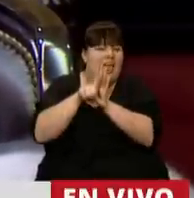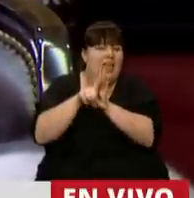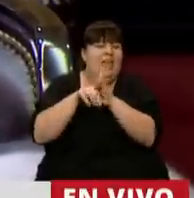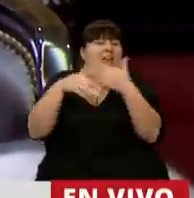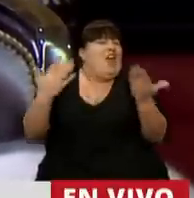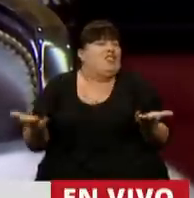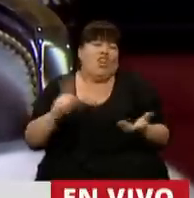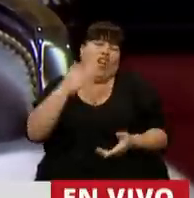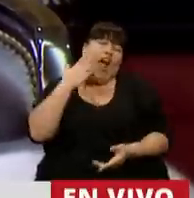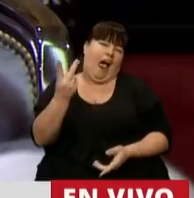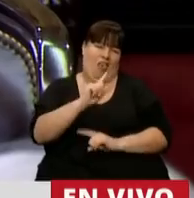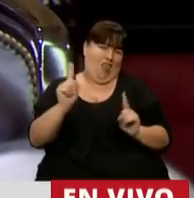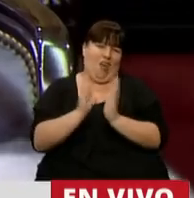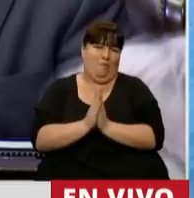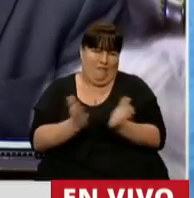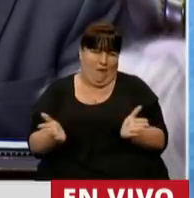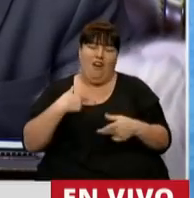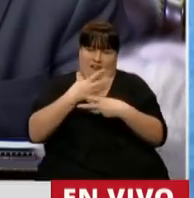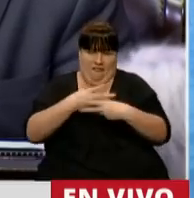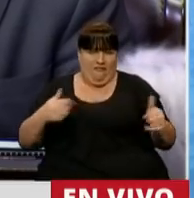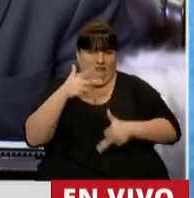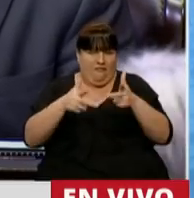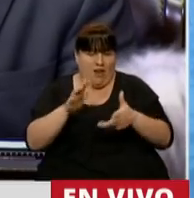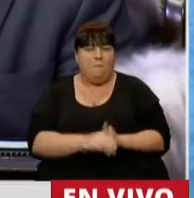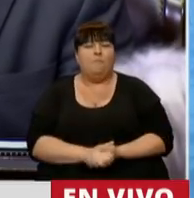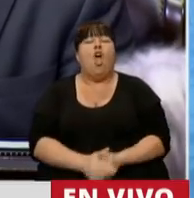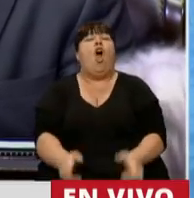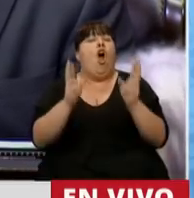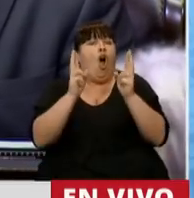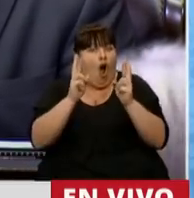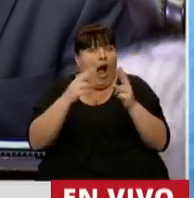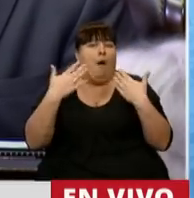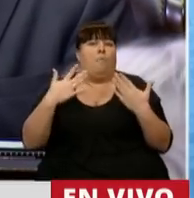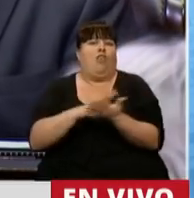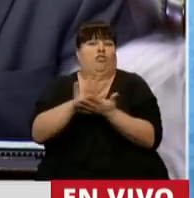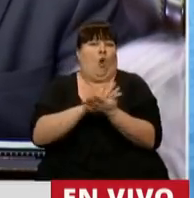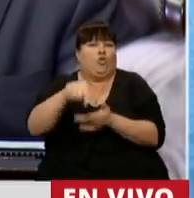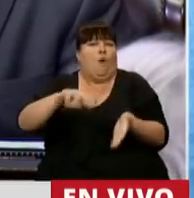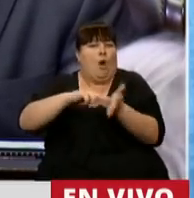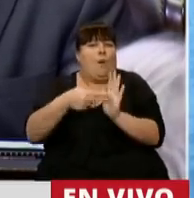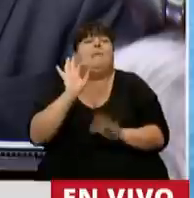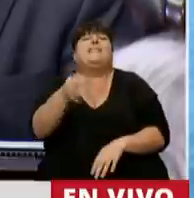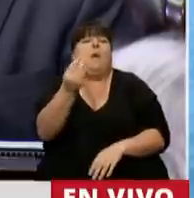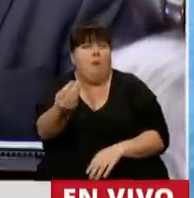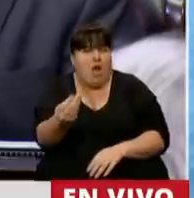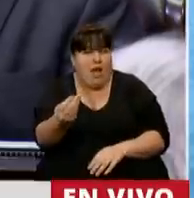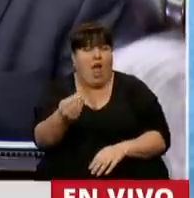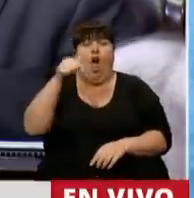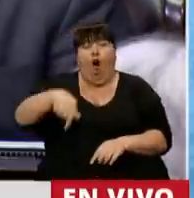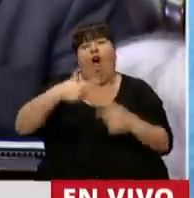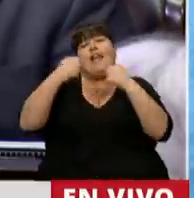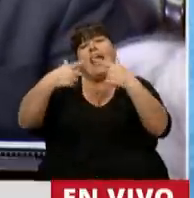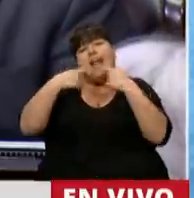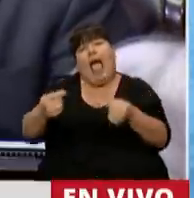Entonces, no seamos hipócritas, presidente. Y termino con esto. Ojalá se pueda resolver este problema. ¿Saben por qué? Hoy nos